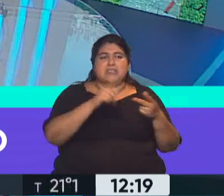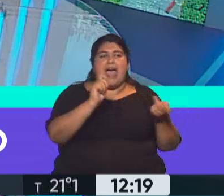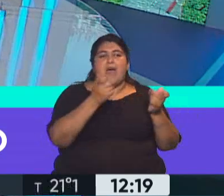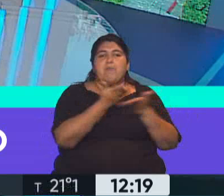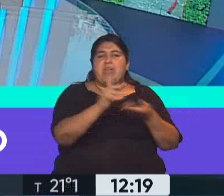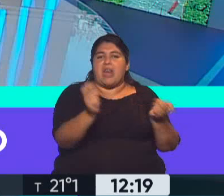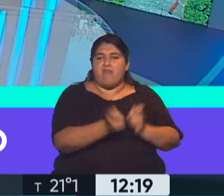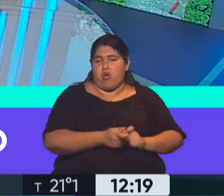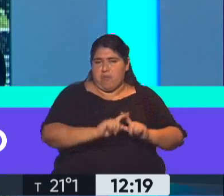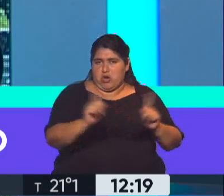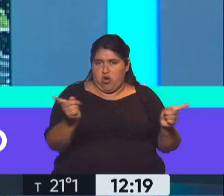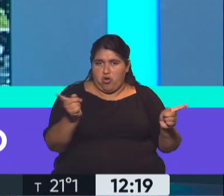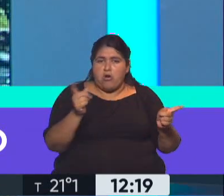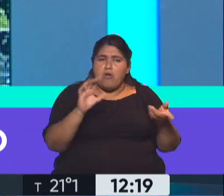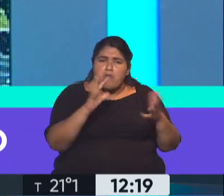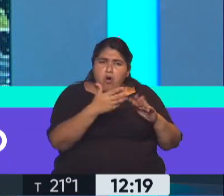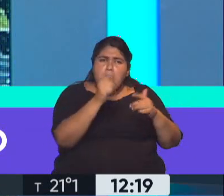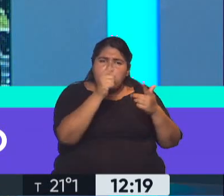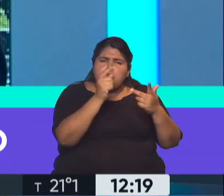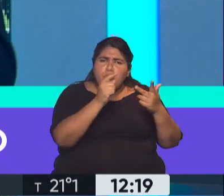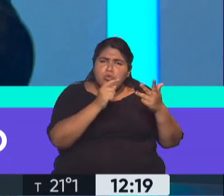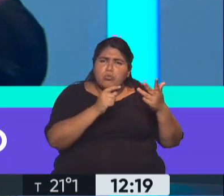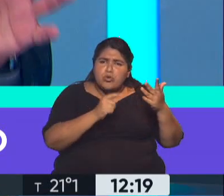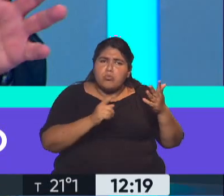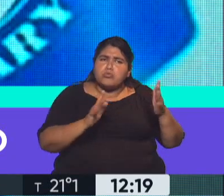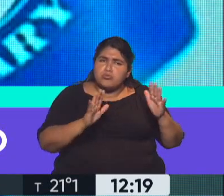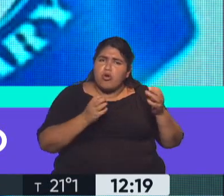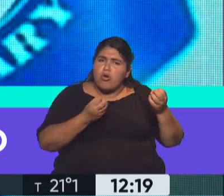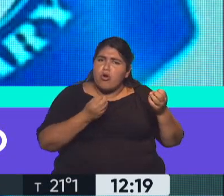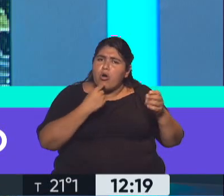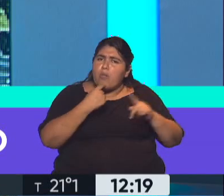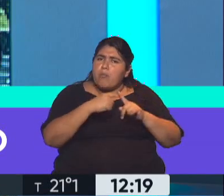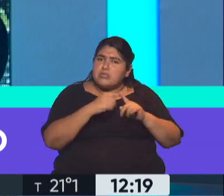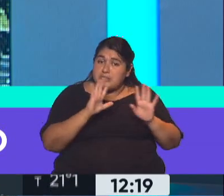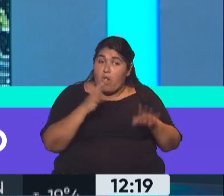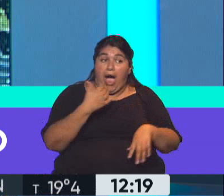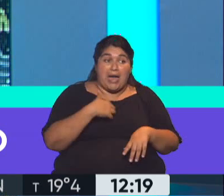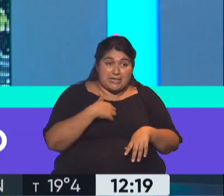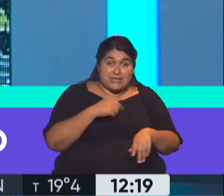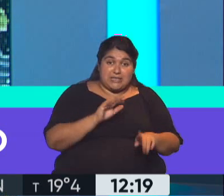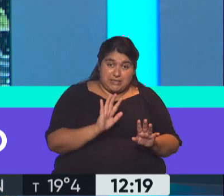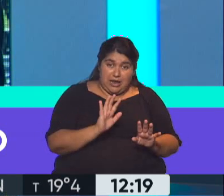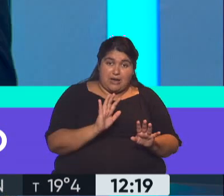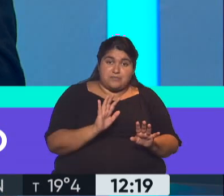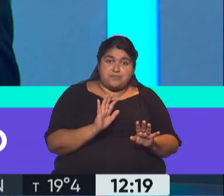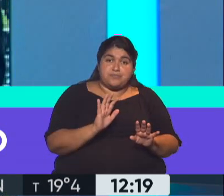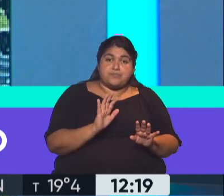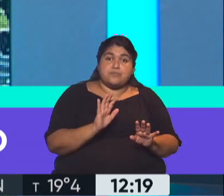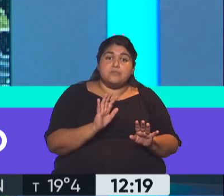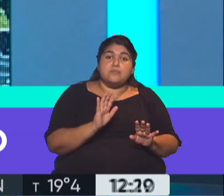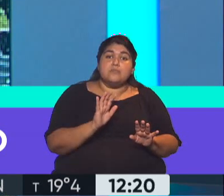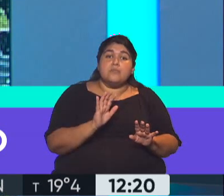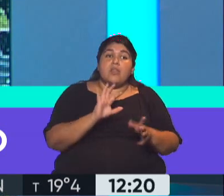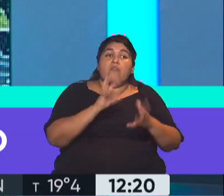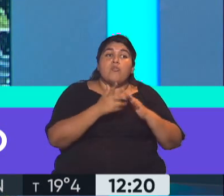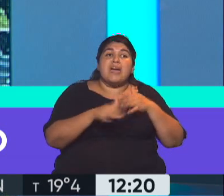Es decir, son todas, digamos, ¿cuál es la importancia de esto? Que ante un... Argentina sale, y uso otra vez palabras de Kicillof, de